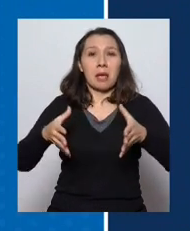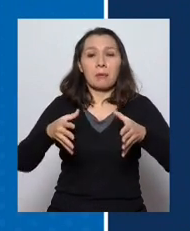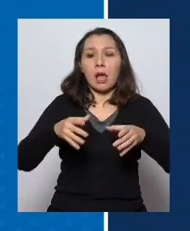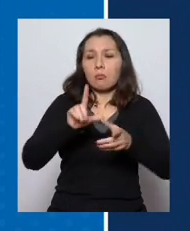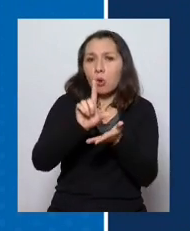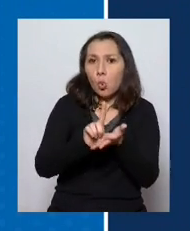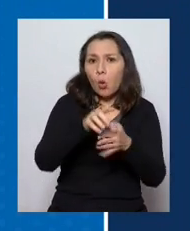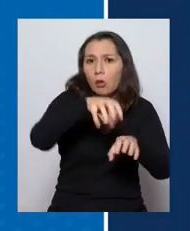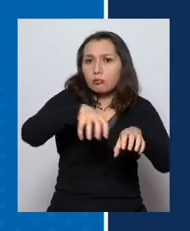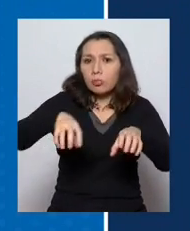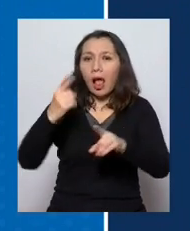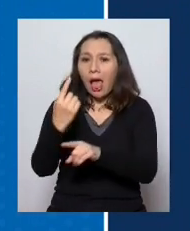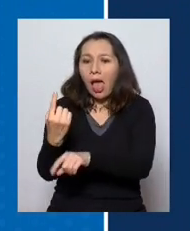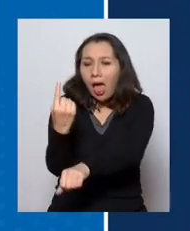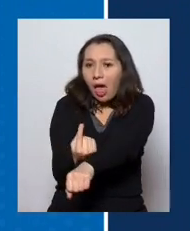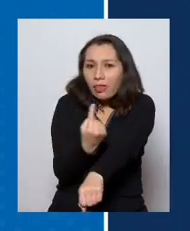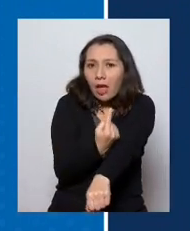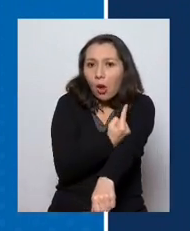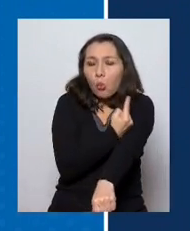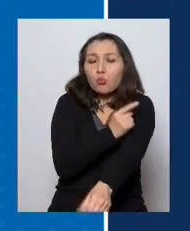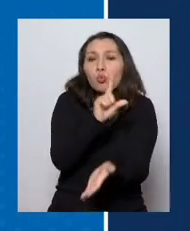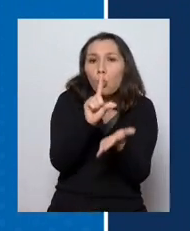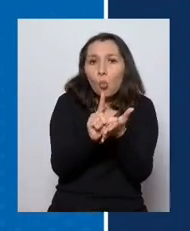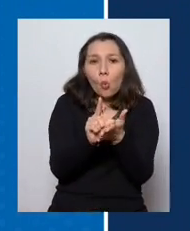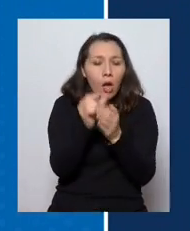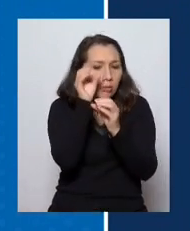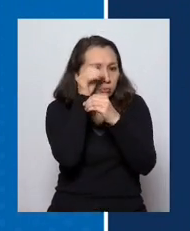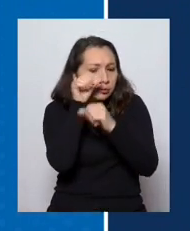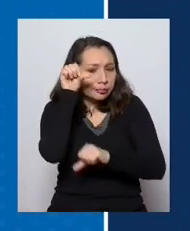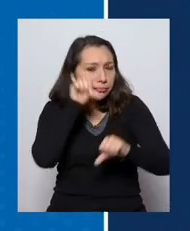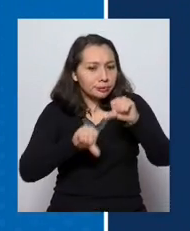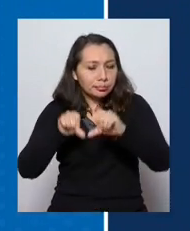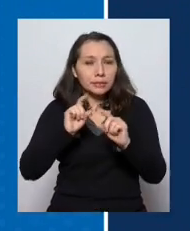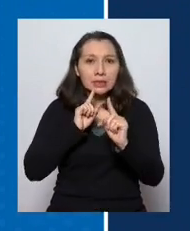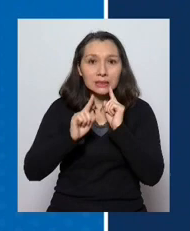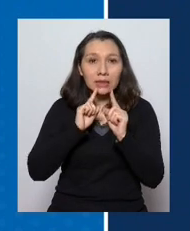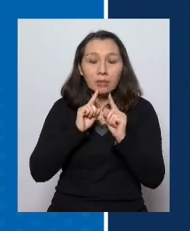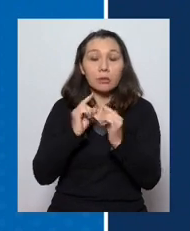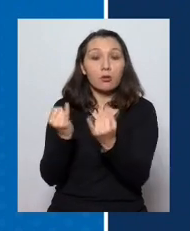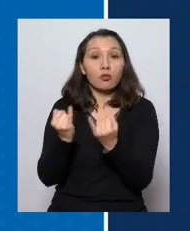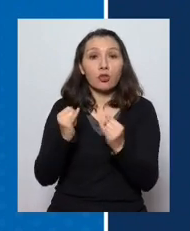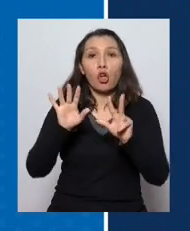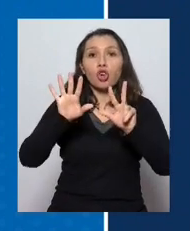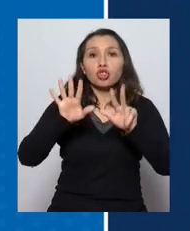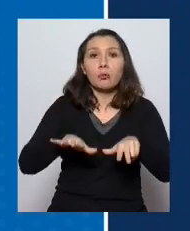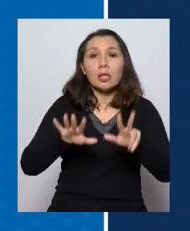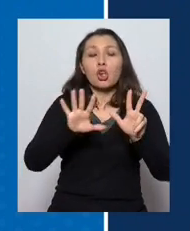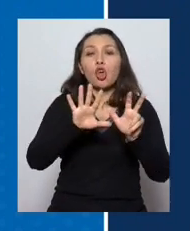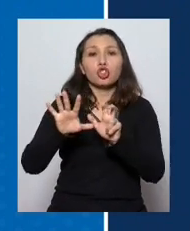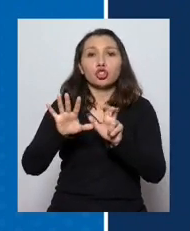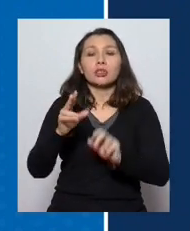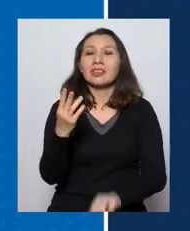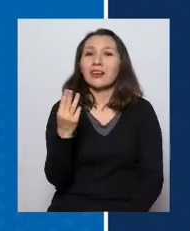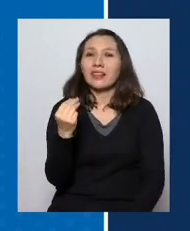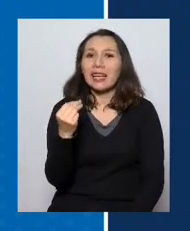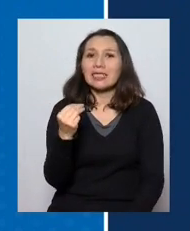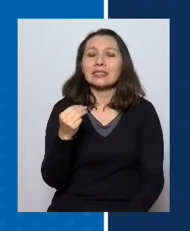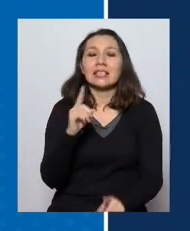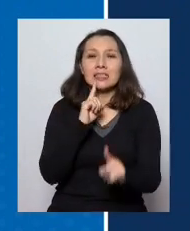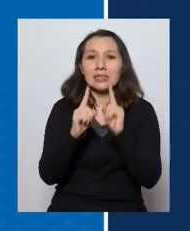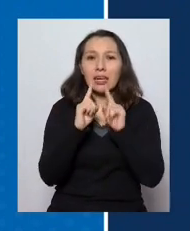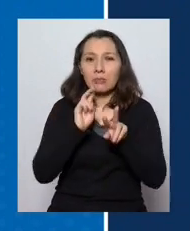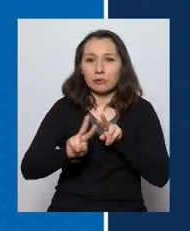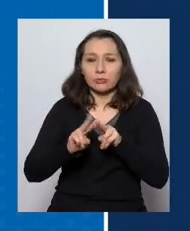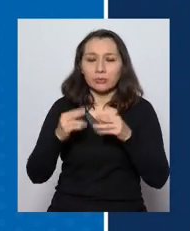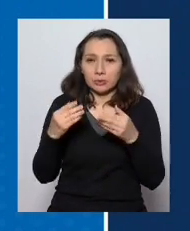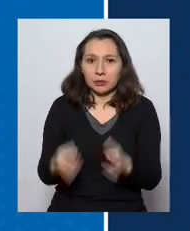para poder cubrir cada uno de los puntos de nuestro país, se han informado 8.813 exámenes